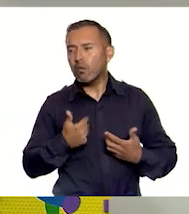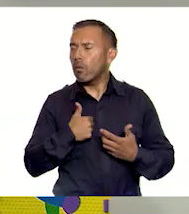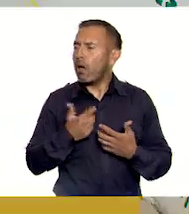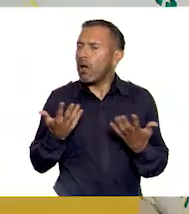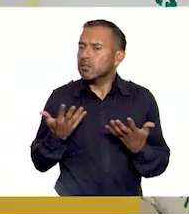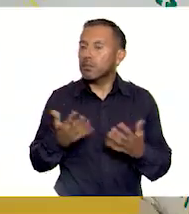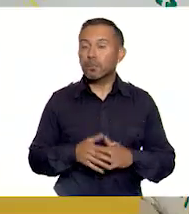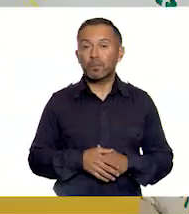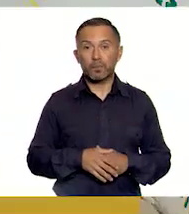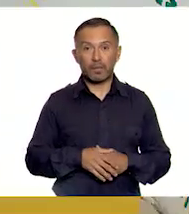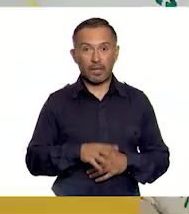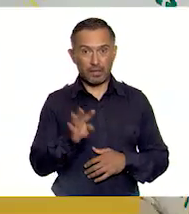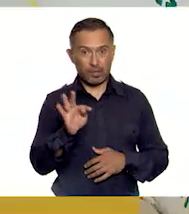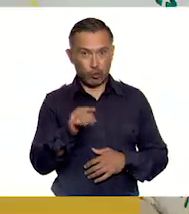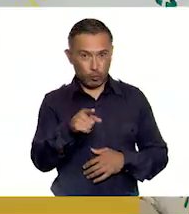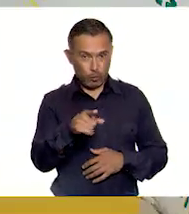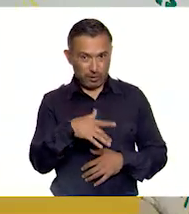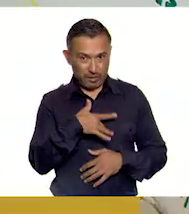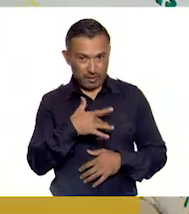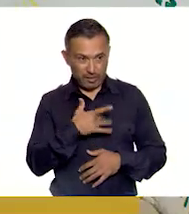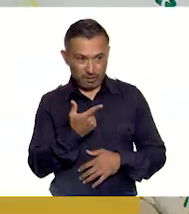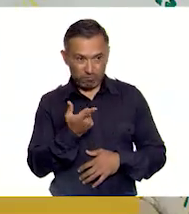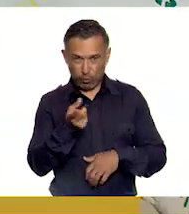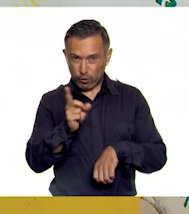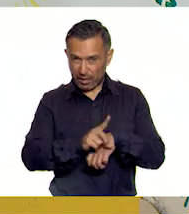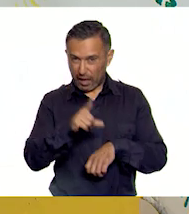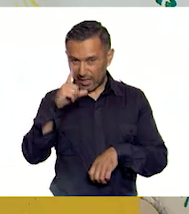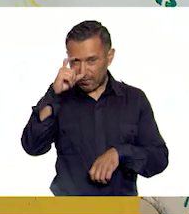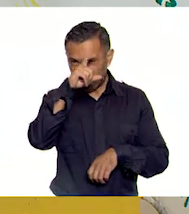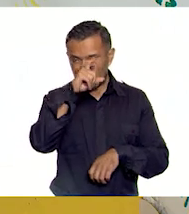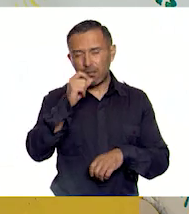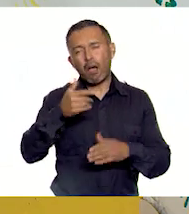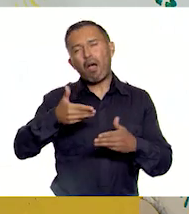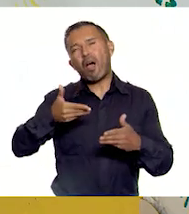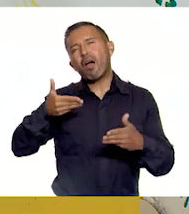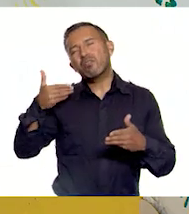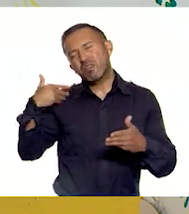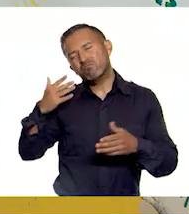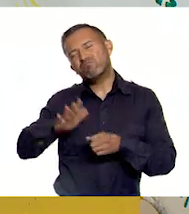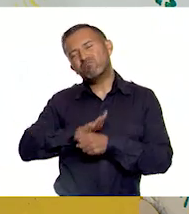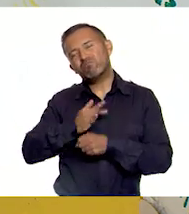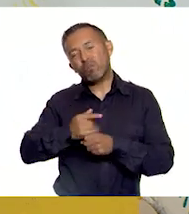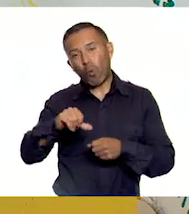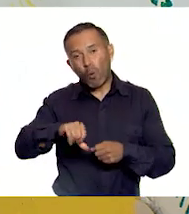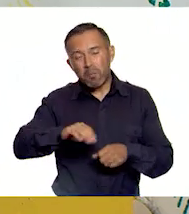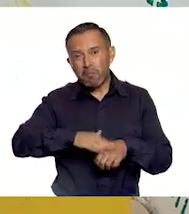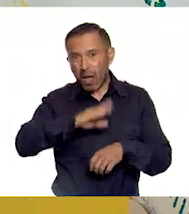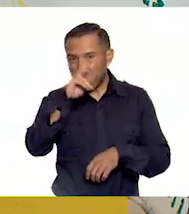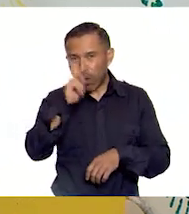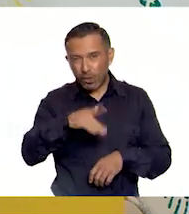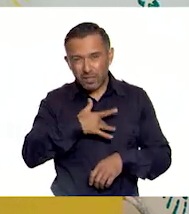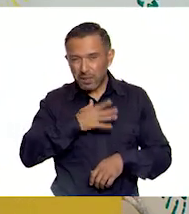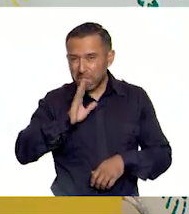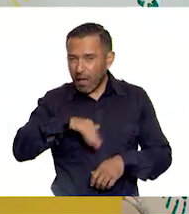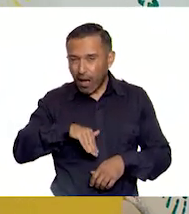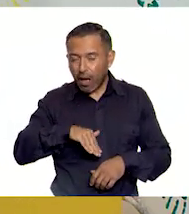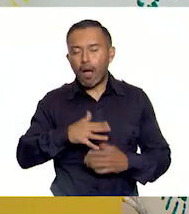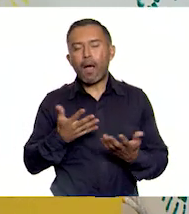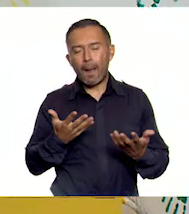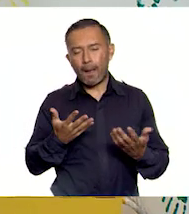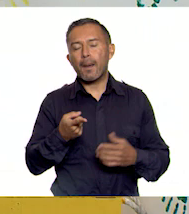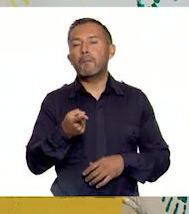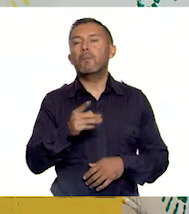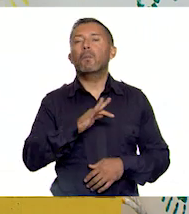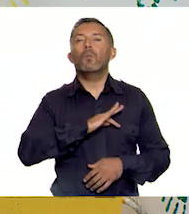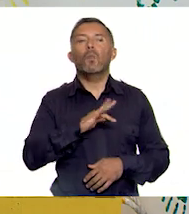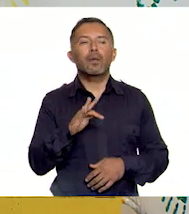Cuando sientan que es un día muy difícil o más difícil que cualquiera de los otros días, lo que podríamos hacer es buscar diferentes